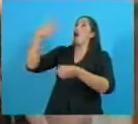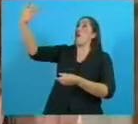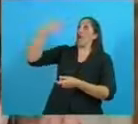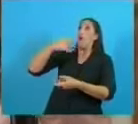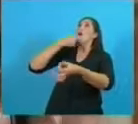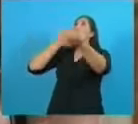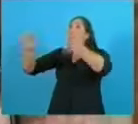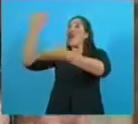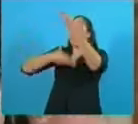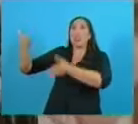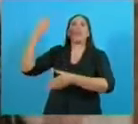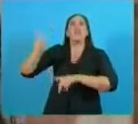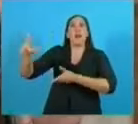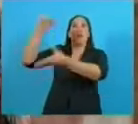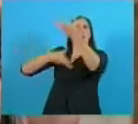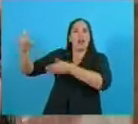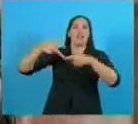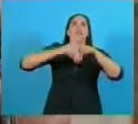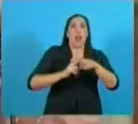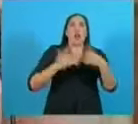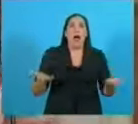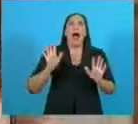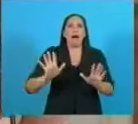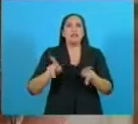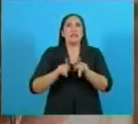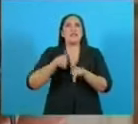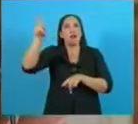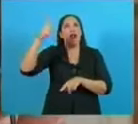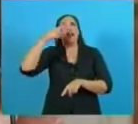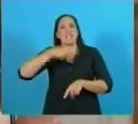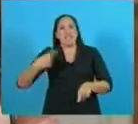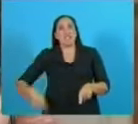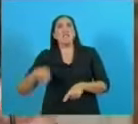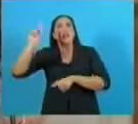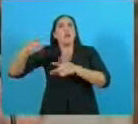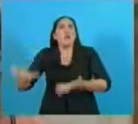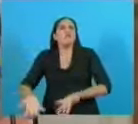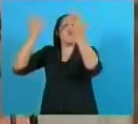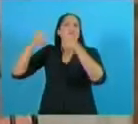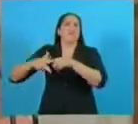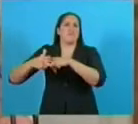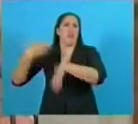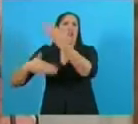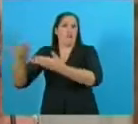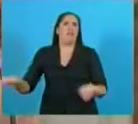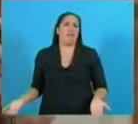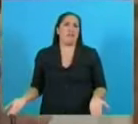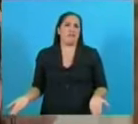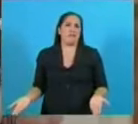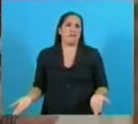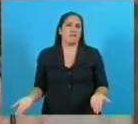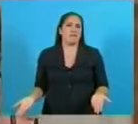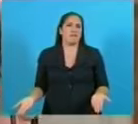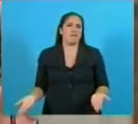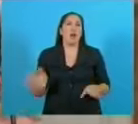que hace la República Popular China, por eso está creciendo también en términos de tecnología. Pero entonces, no se puede